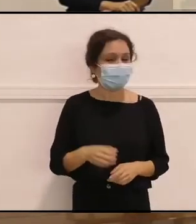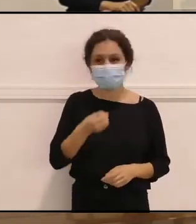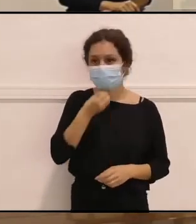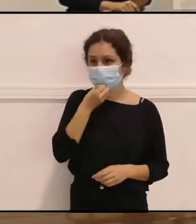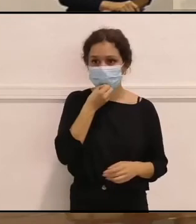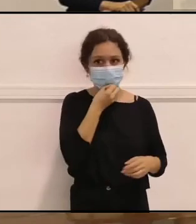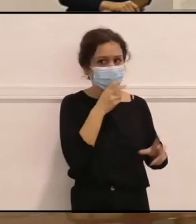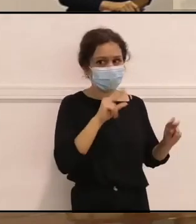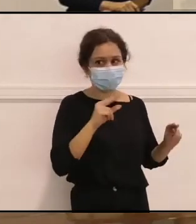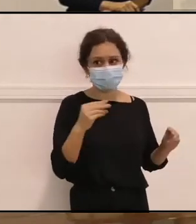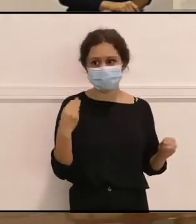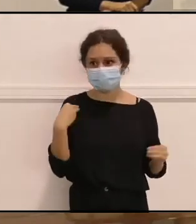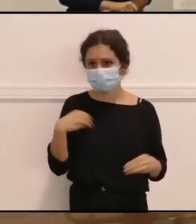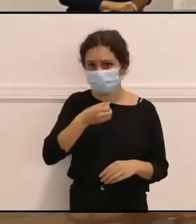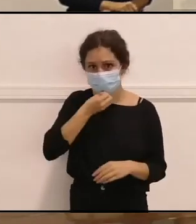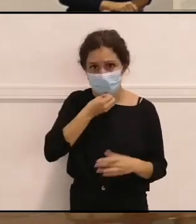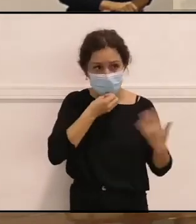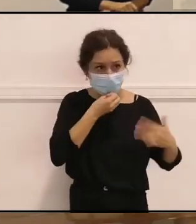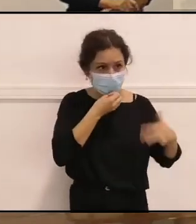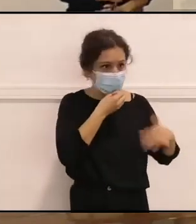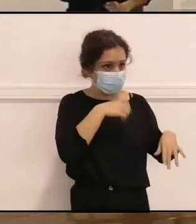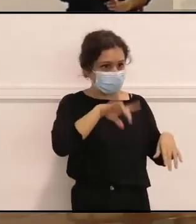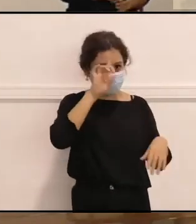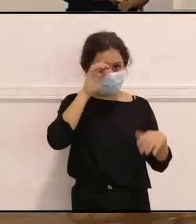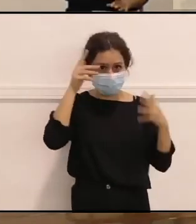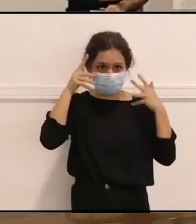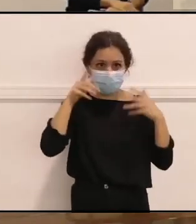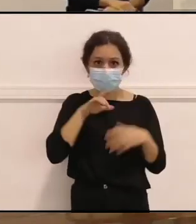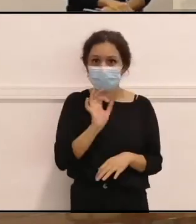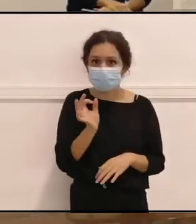No sé si es sudor o qué es, pero a ver.